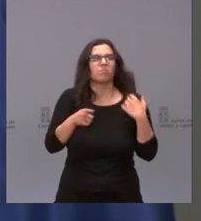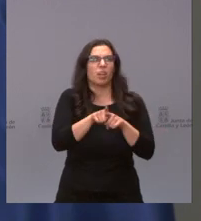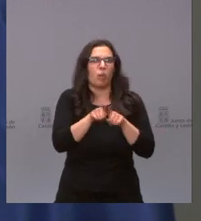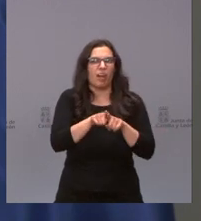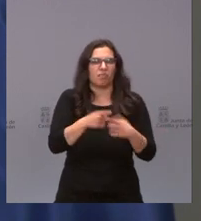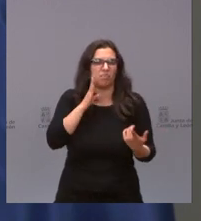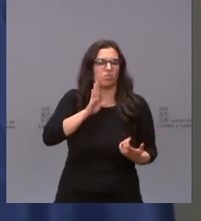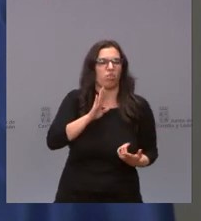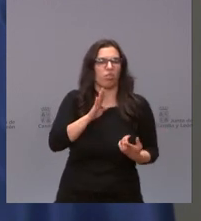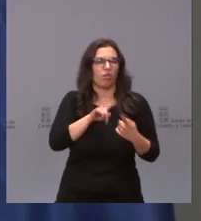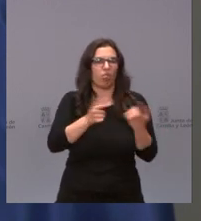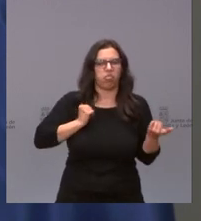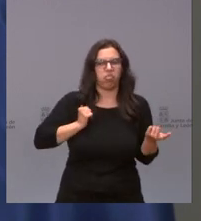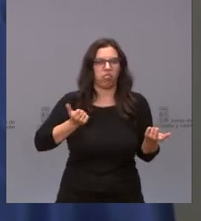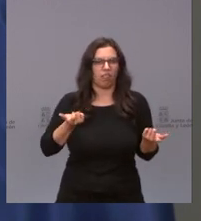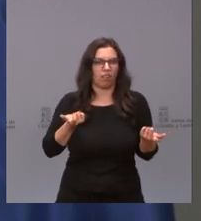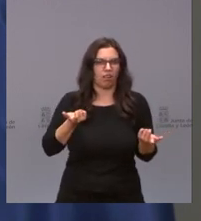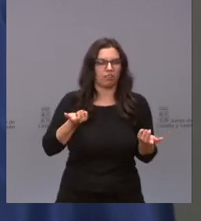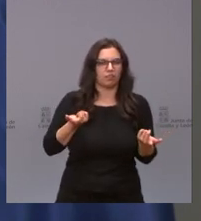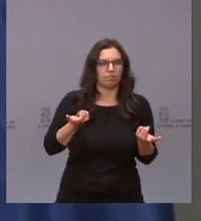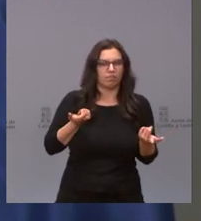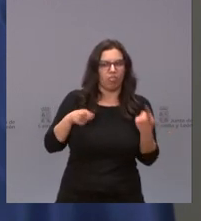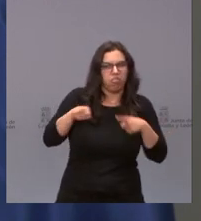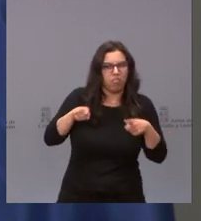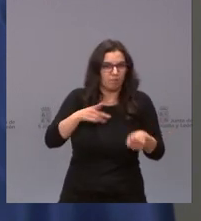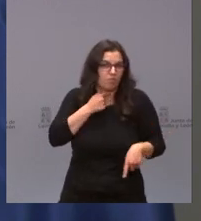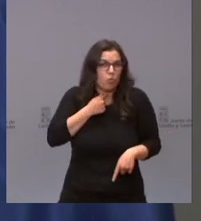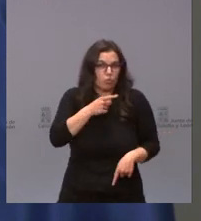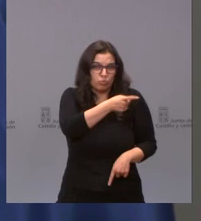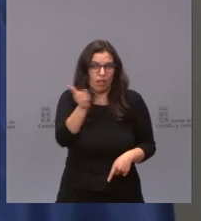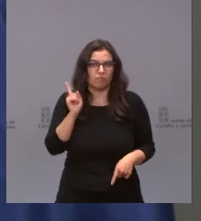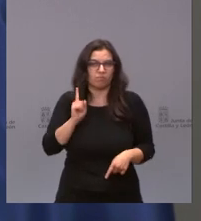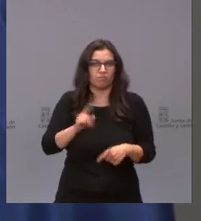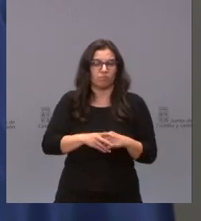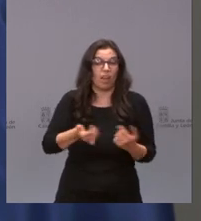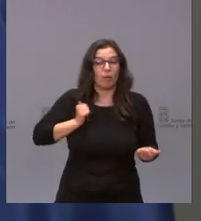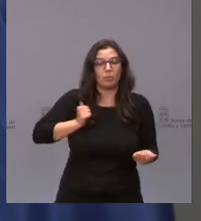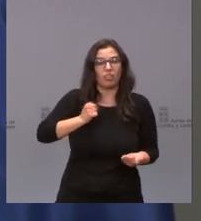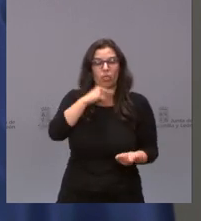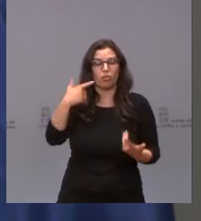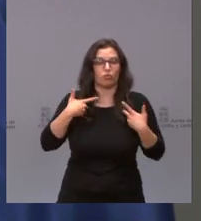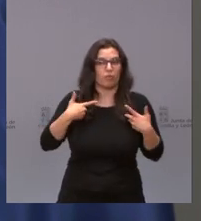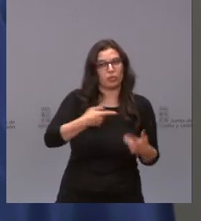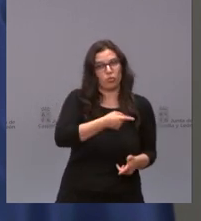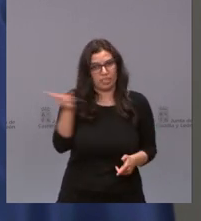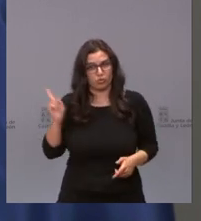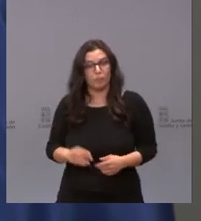en el barrizal y retozando en el dolor y en el sufrimiento de la gente. Pero si queremos saber lo que ha